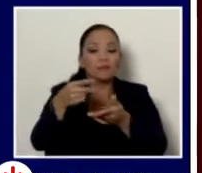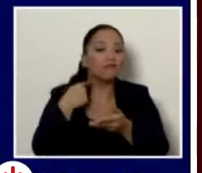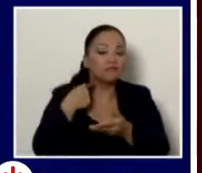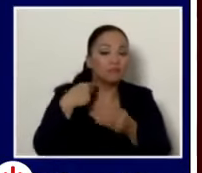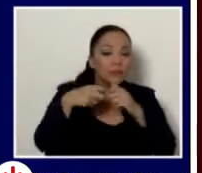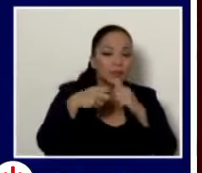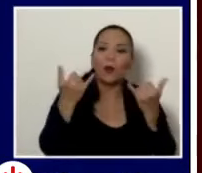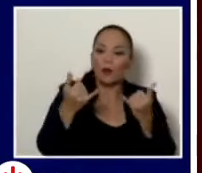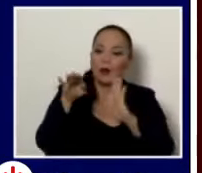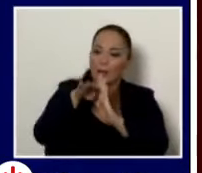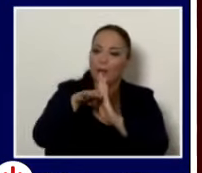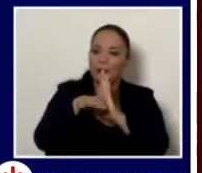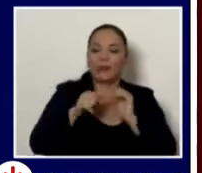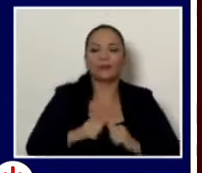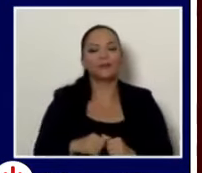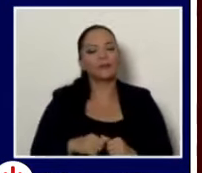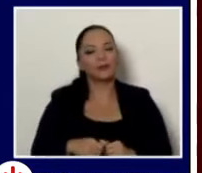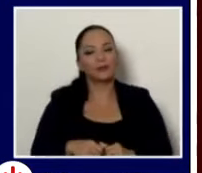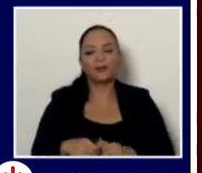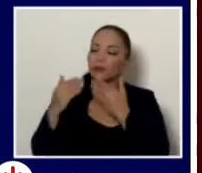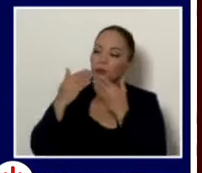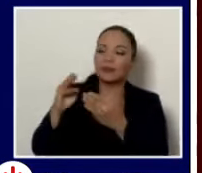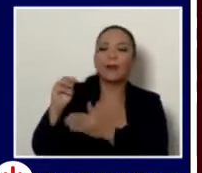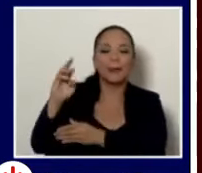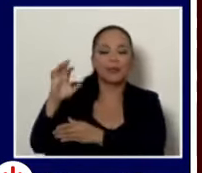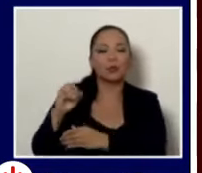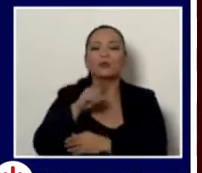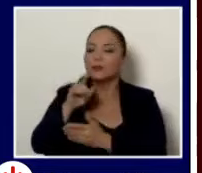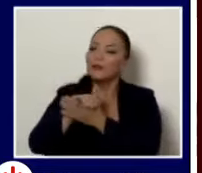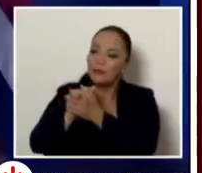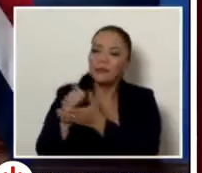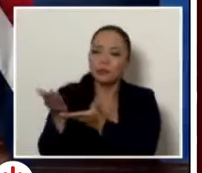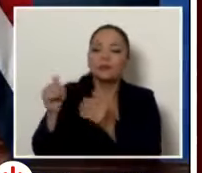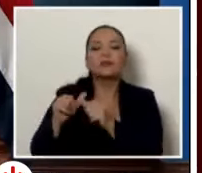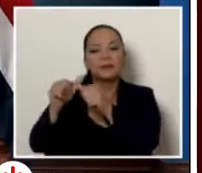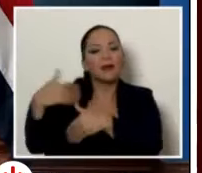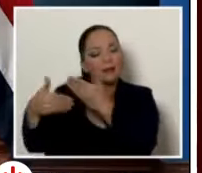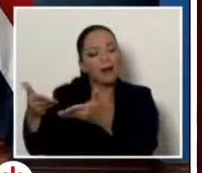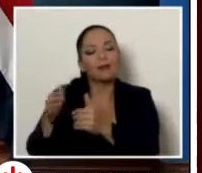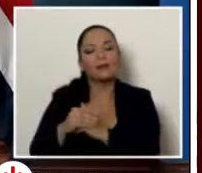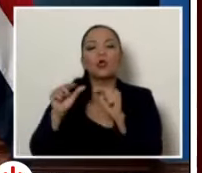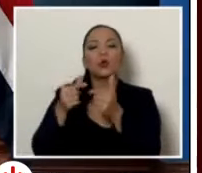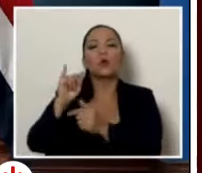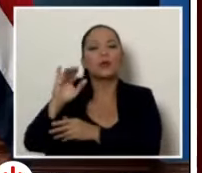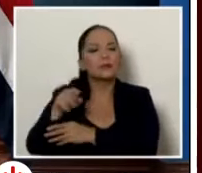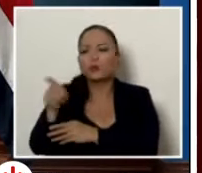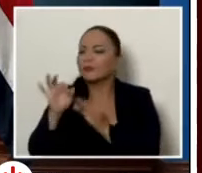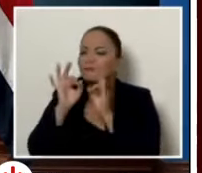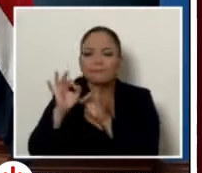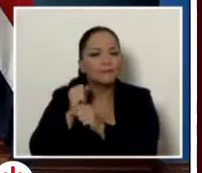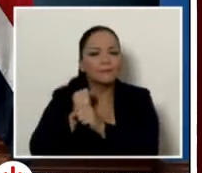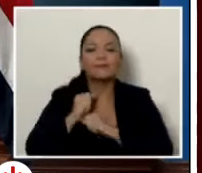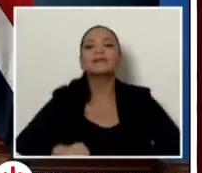administración, presidente. Muchas gracias, don Marco. Los felicito. Sigan adelante en el grupo ICE. Van muy bien. Sí,